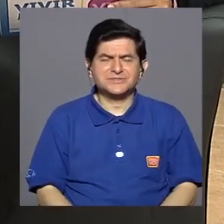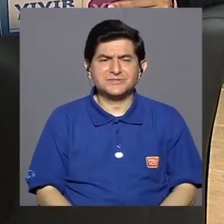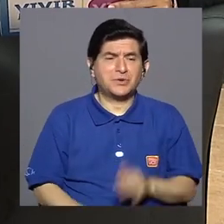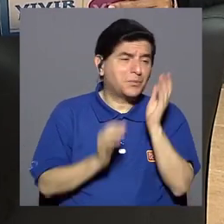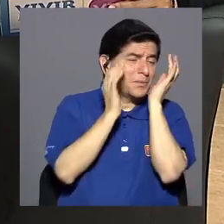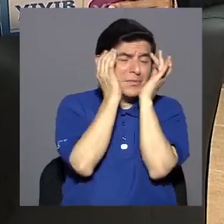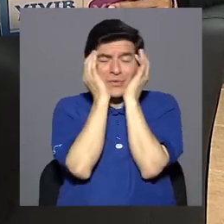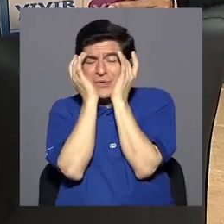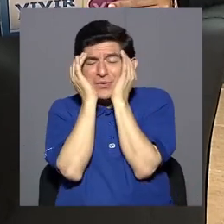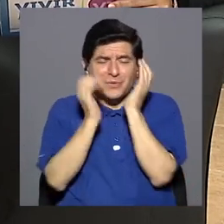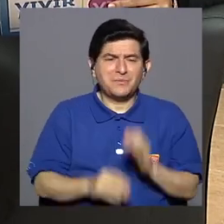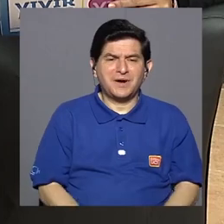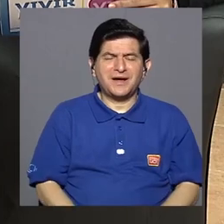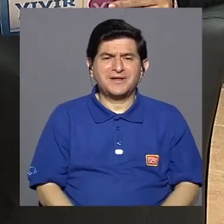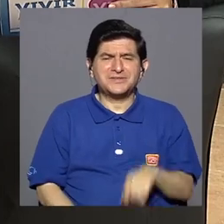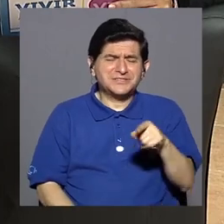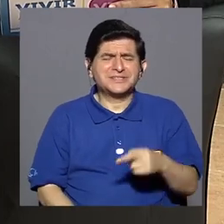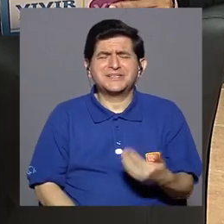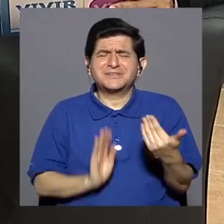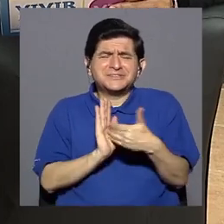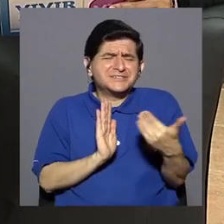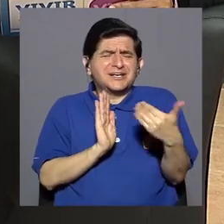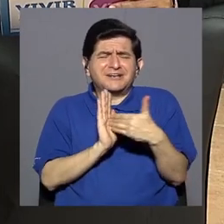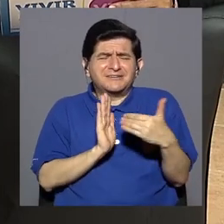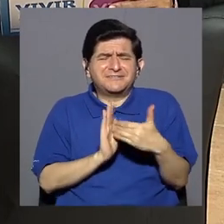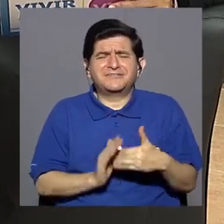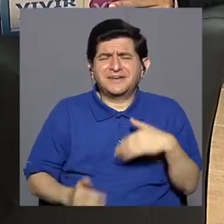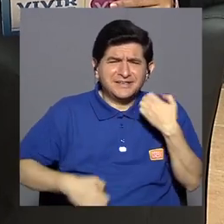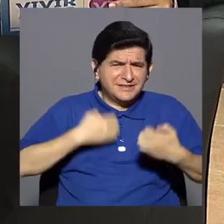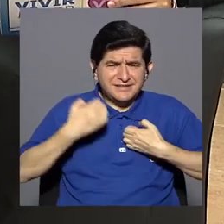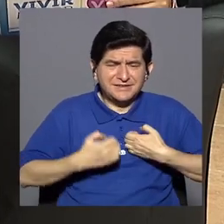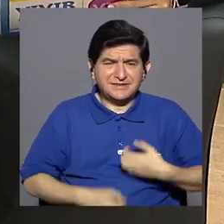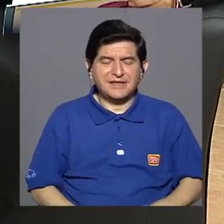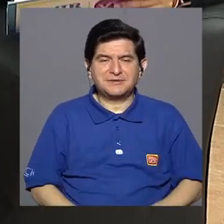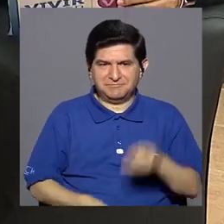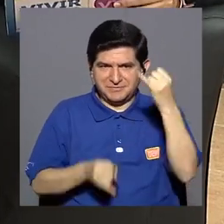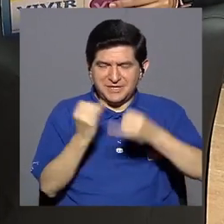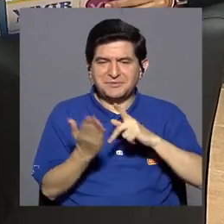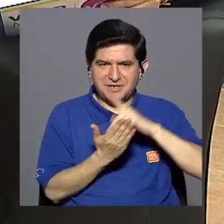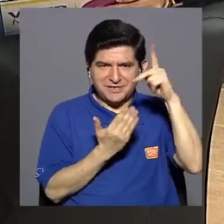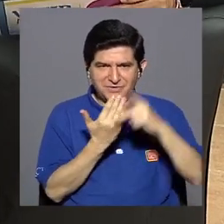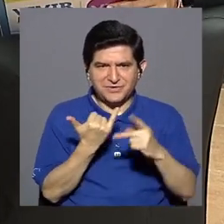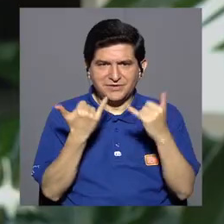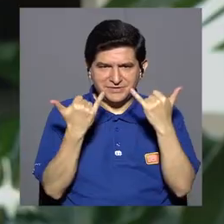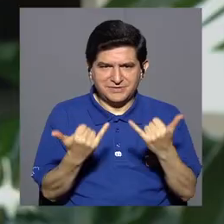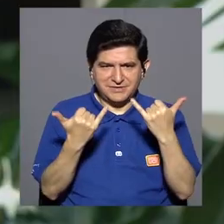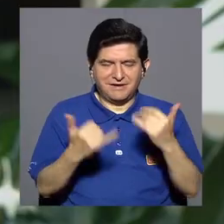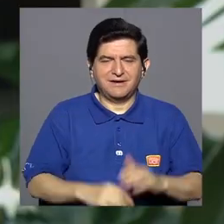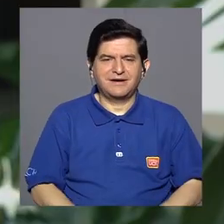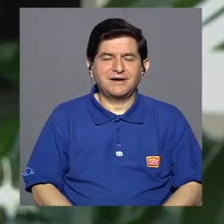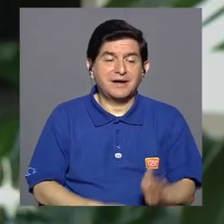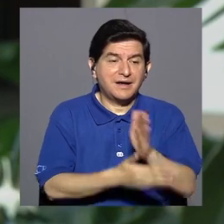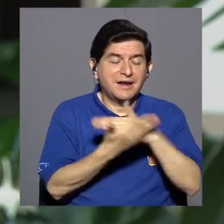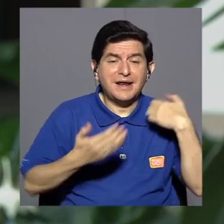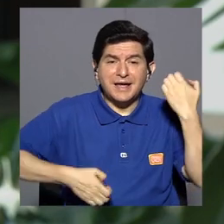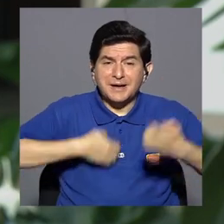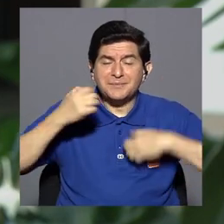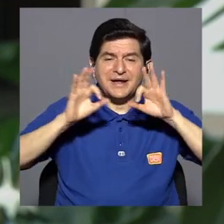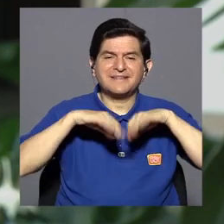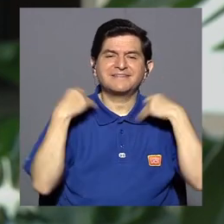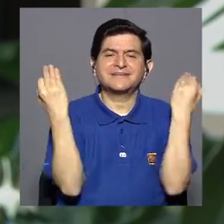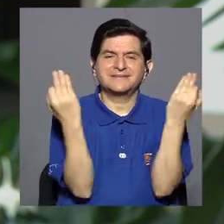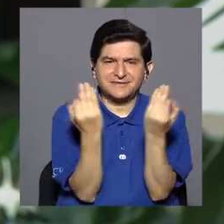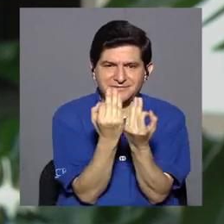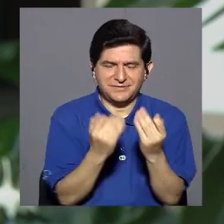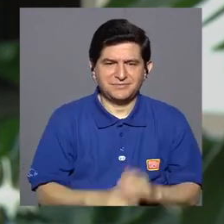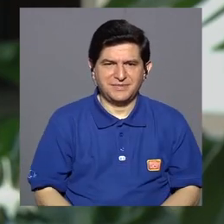un poco agobiados, que llegamos a quemarnos, ¿qué hacemos? Con esto cerramos, que creo que es muy importante, la parte emocional de